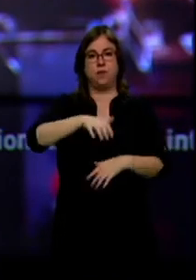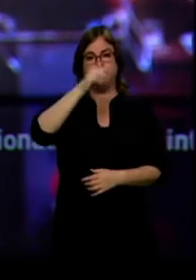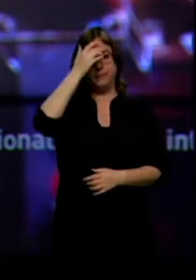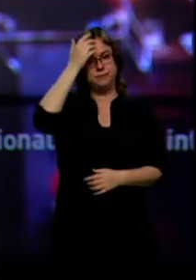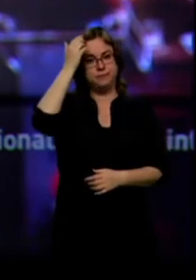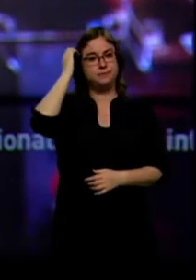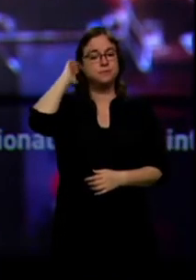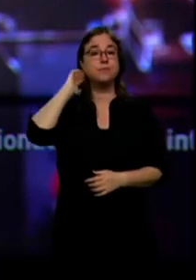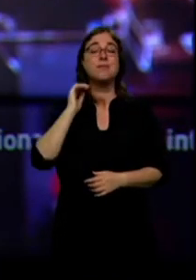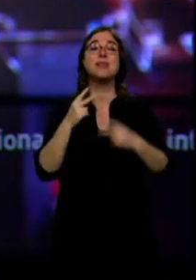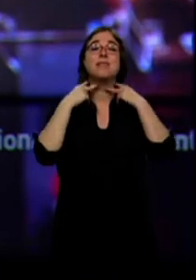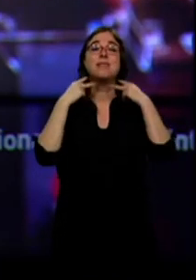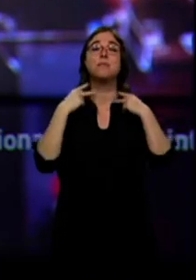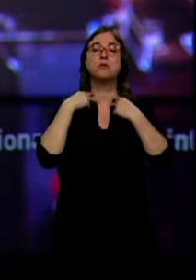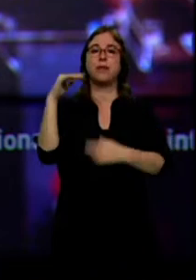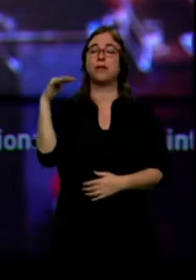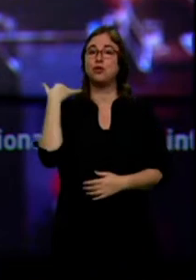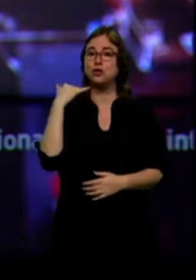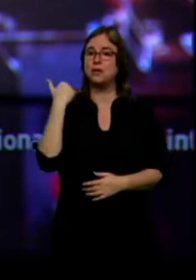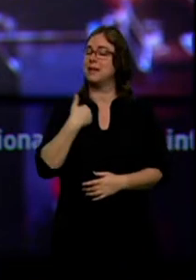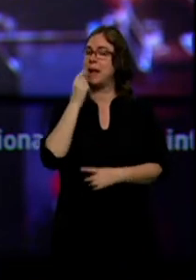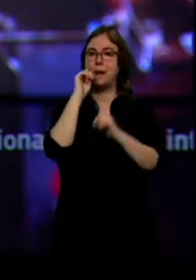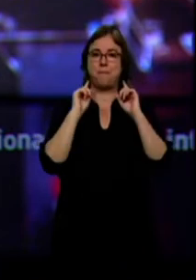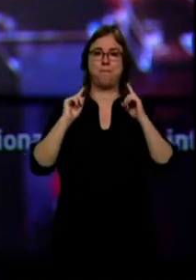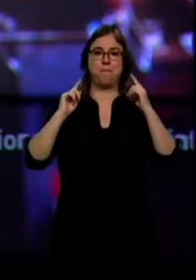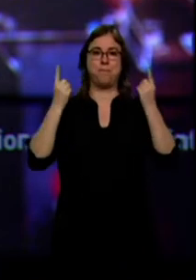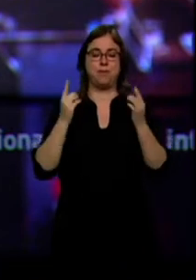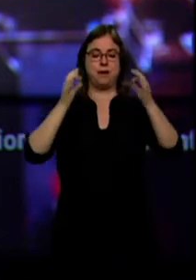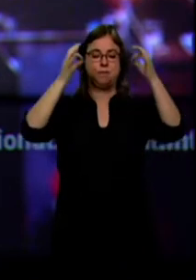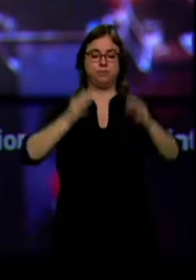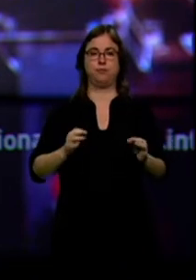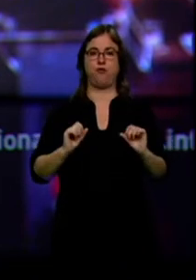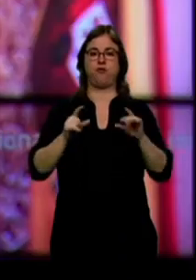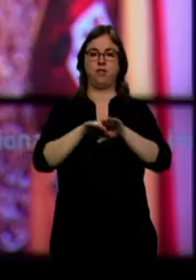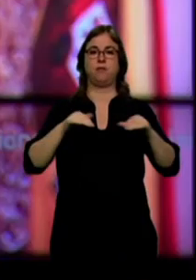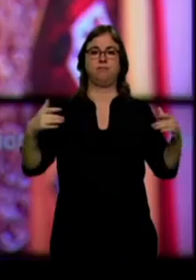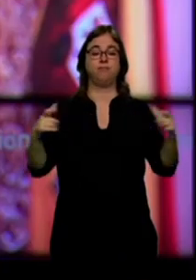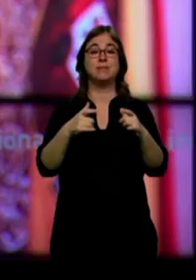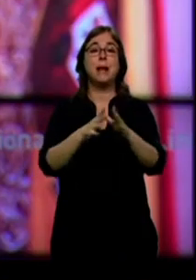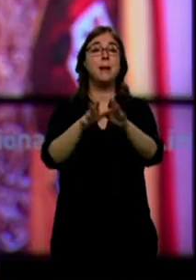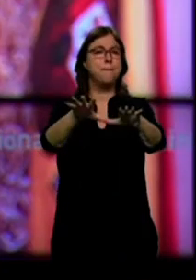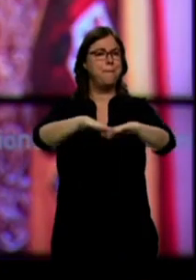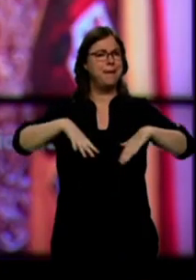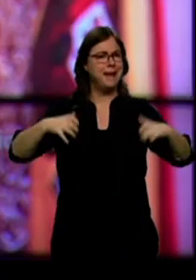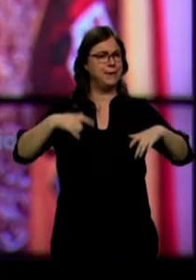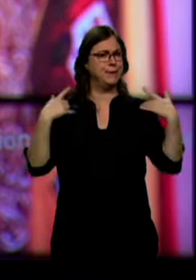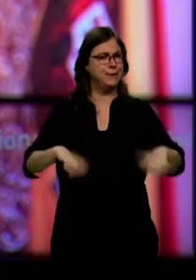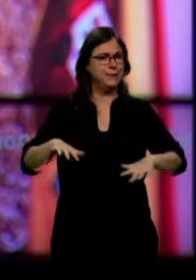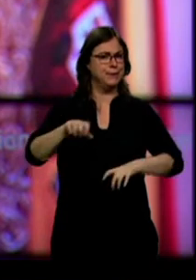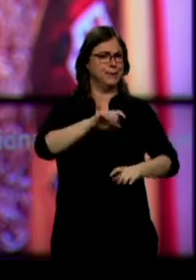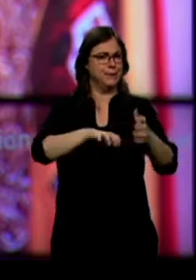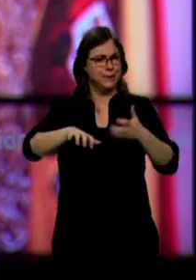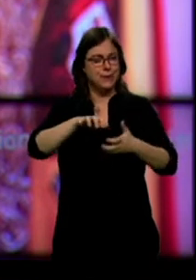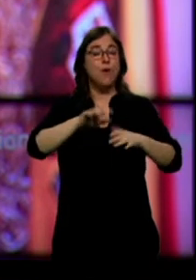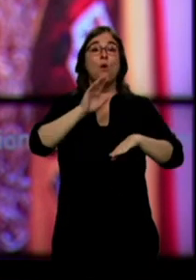Diputación de Soria ha sido la primera de Castilla y León en quedar constituida. El Pleno ha sido tenso porque el anterior presidente, el socialista Luis